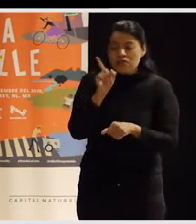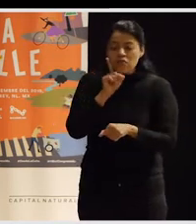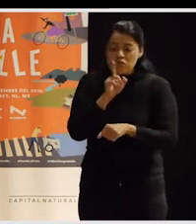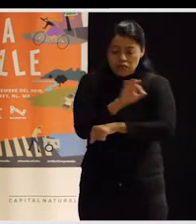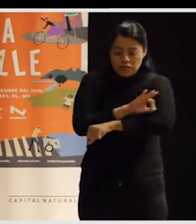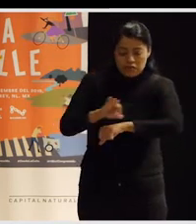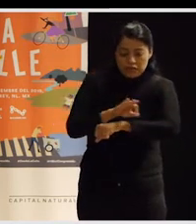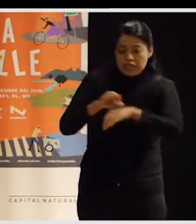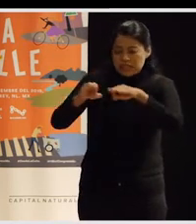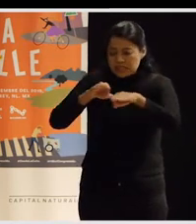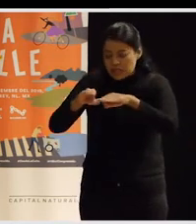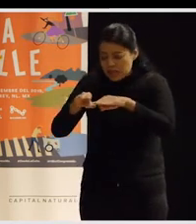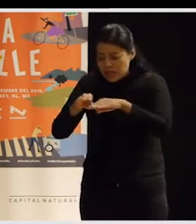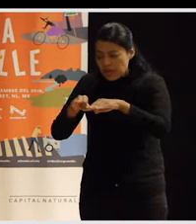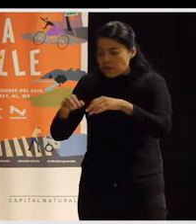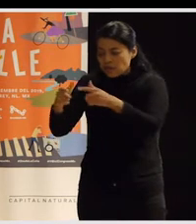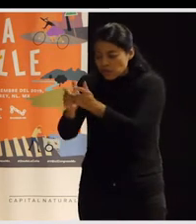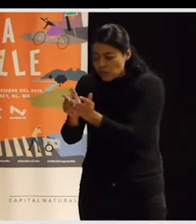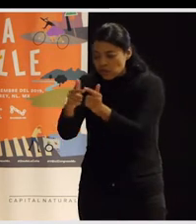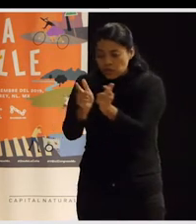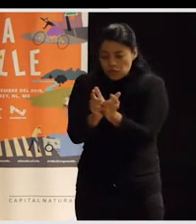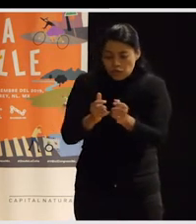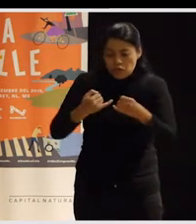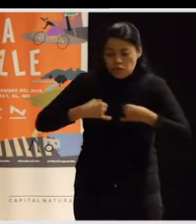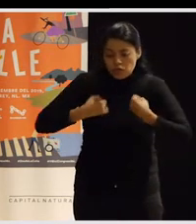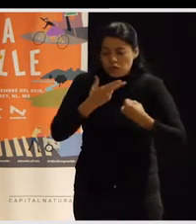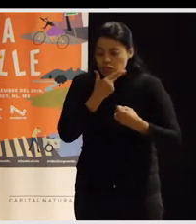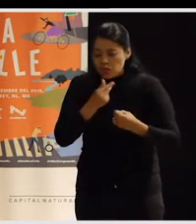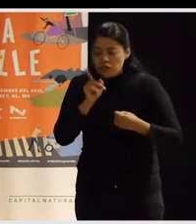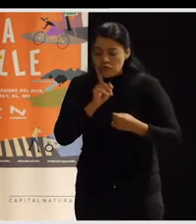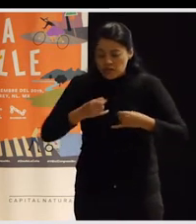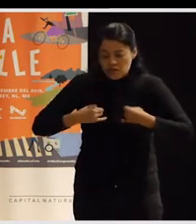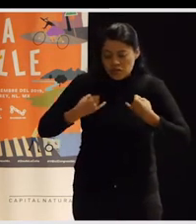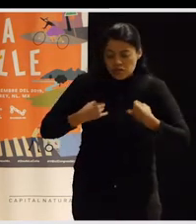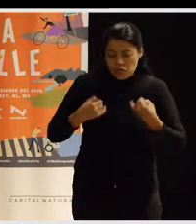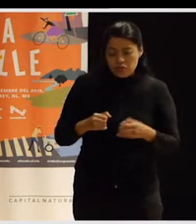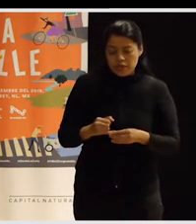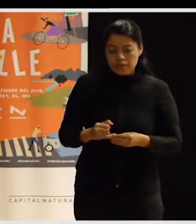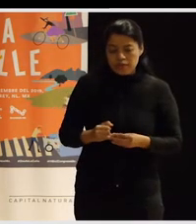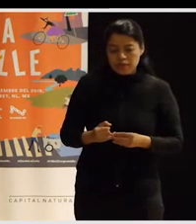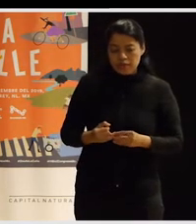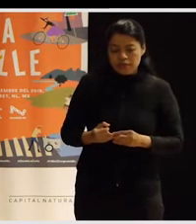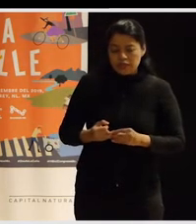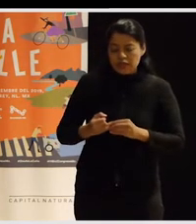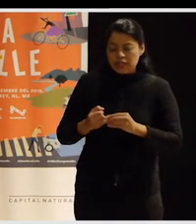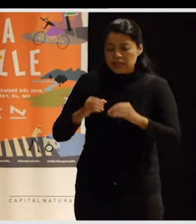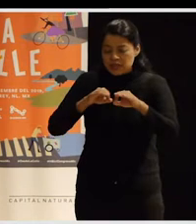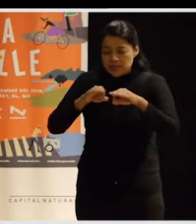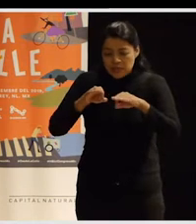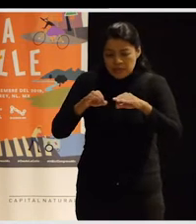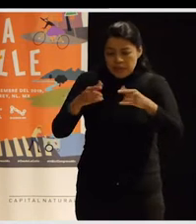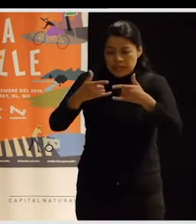trabajo con chicos y chicas jóvenes, ¿no? Que se fundamentaba, por un lado, en trabajar en la evolución